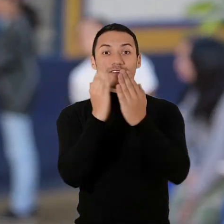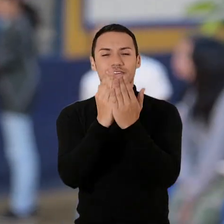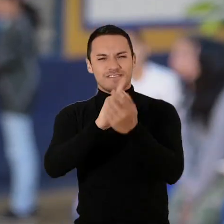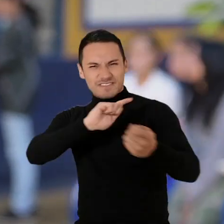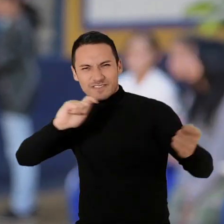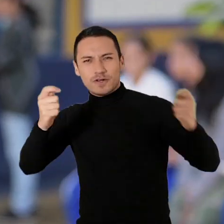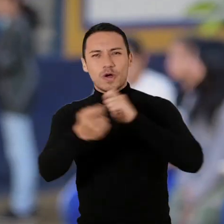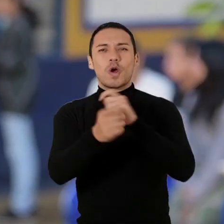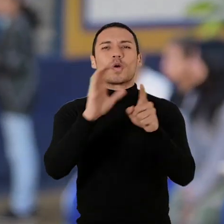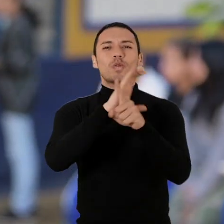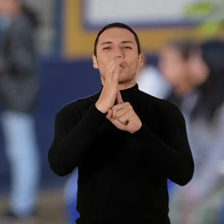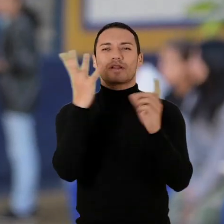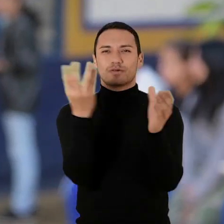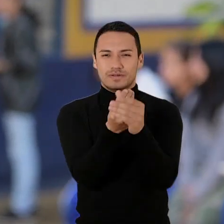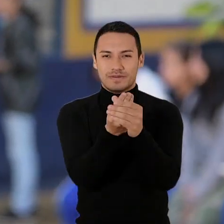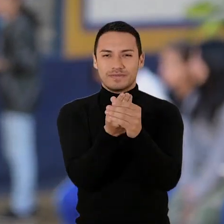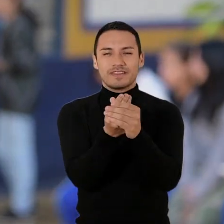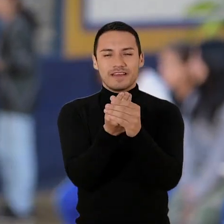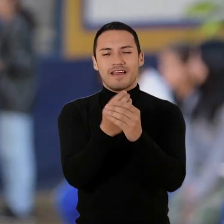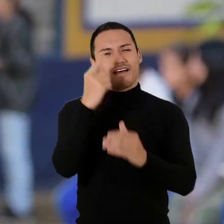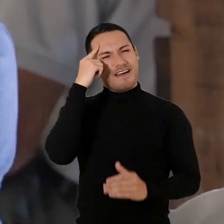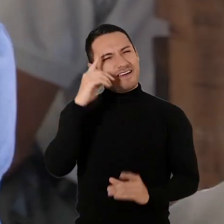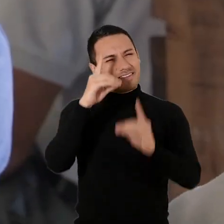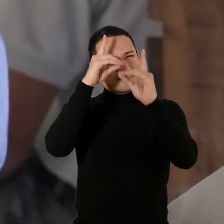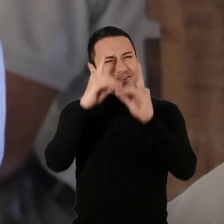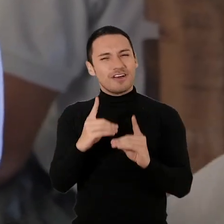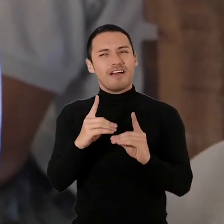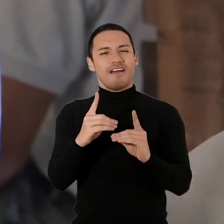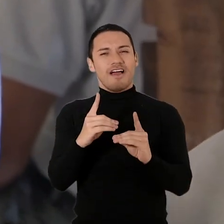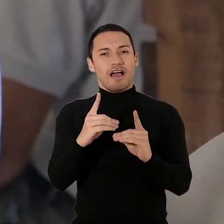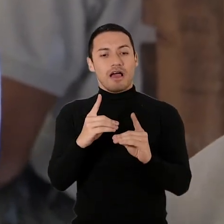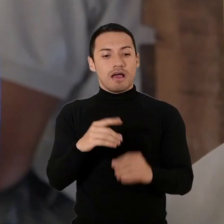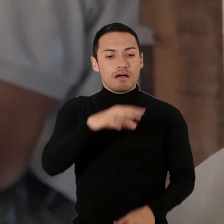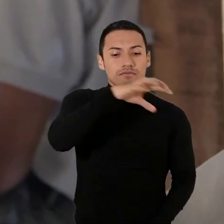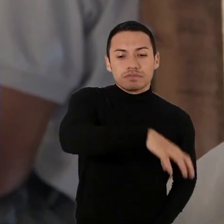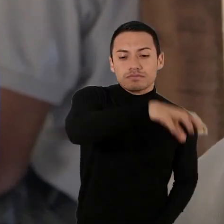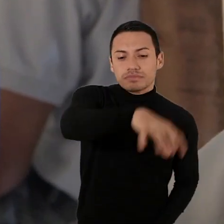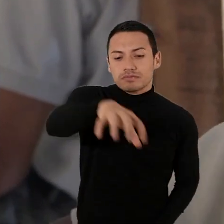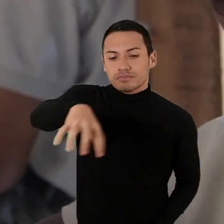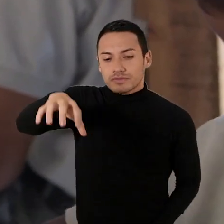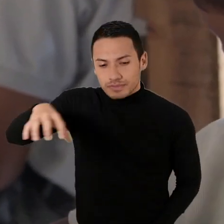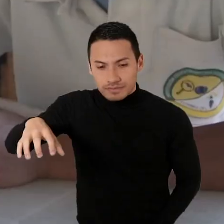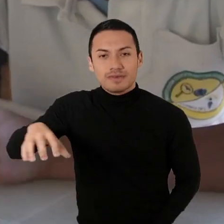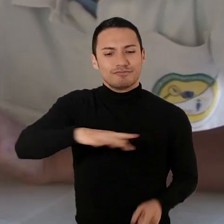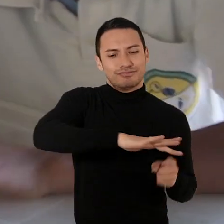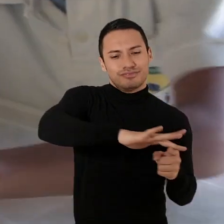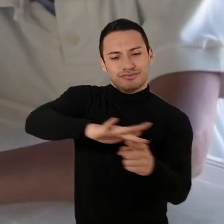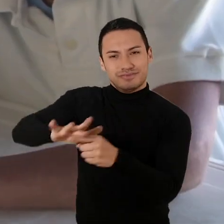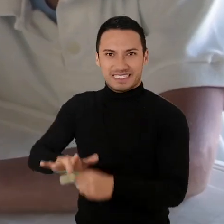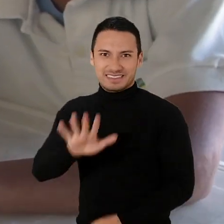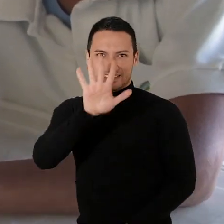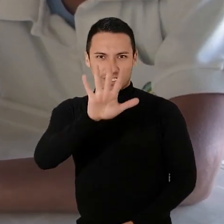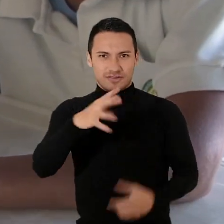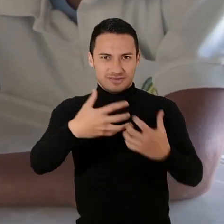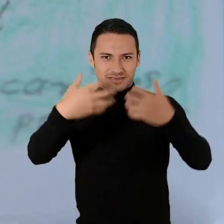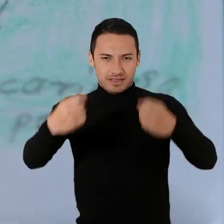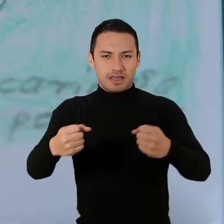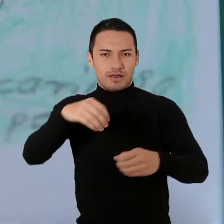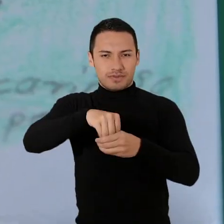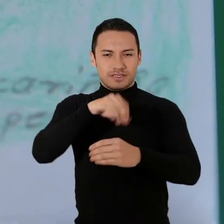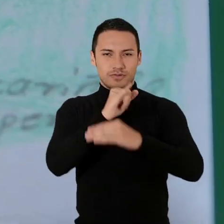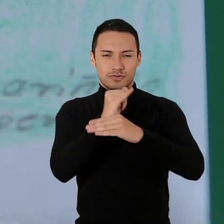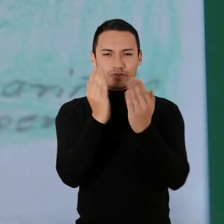transformar toda la institución en una cultura inclusiva así que decidimos que este programa debía impactar en todas las cinco sedes de la institución